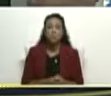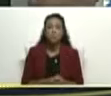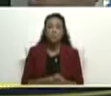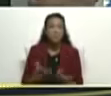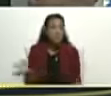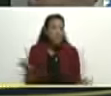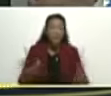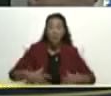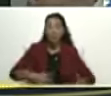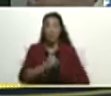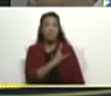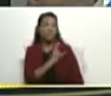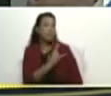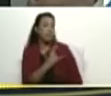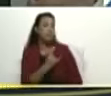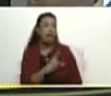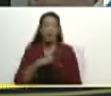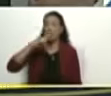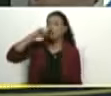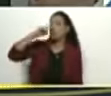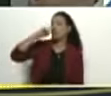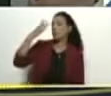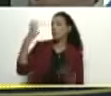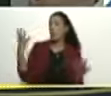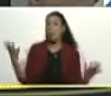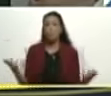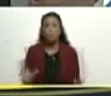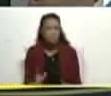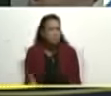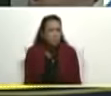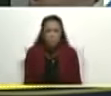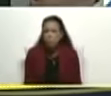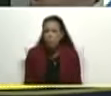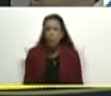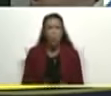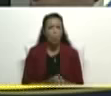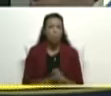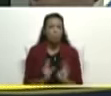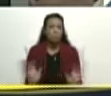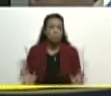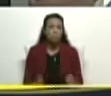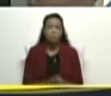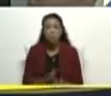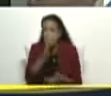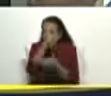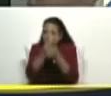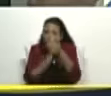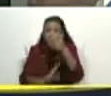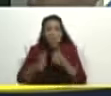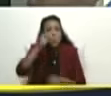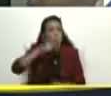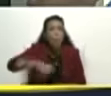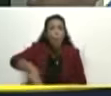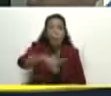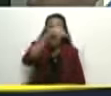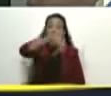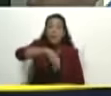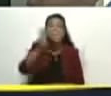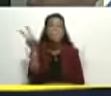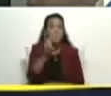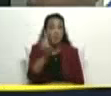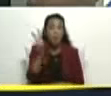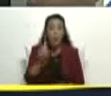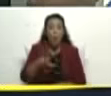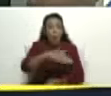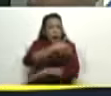ni en la Escuela de las Américas, bien lejos con eso, que nos formamos aquí, en